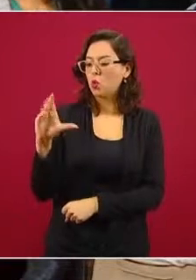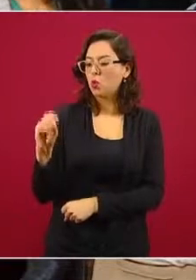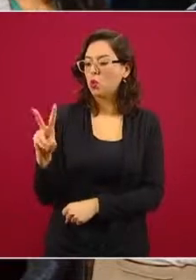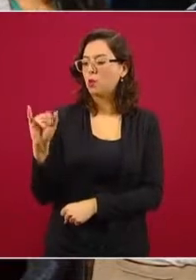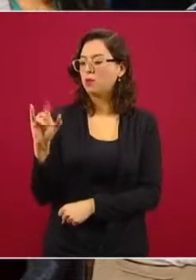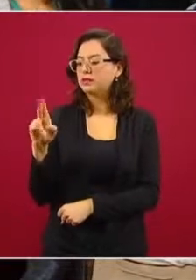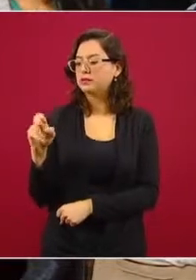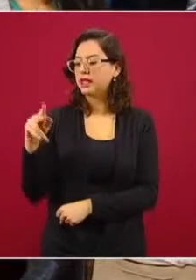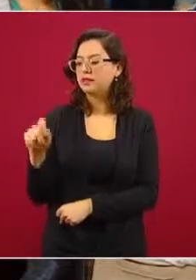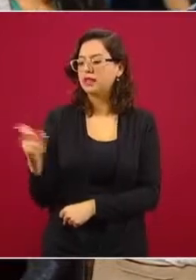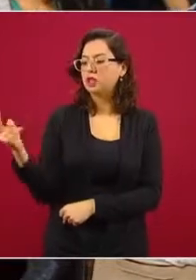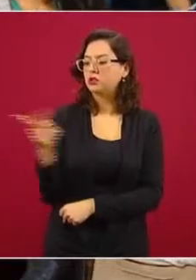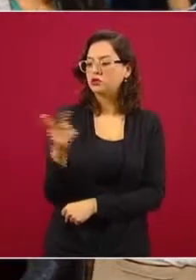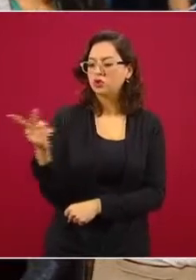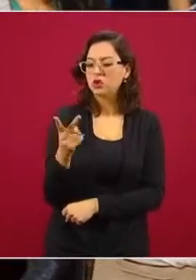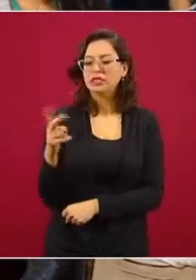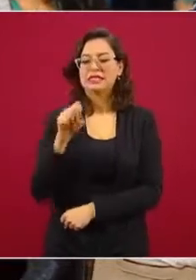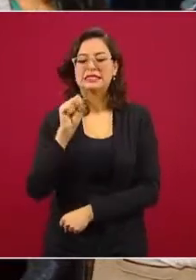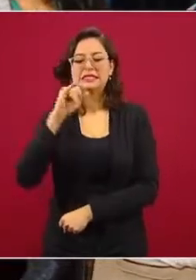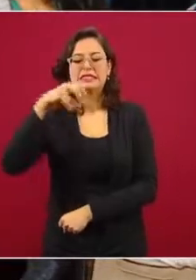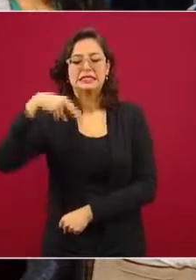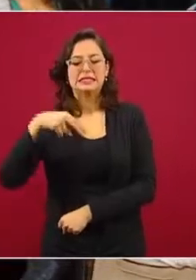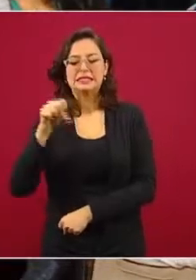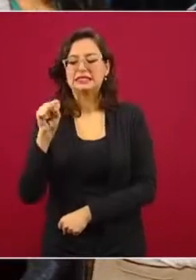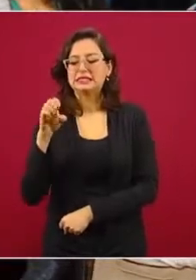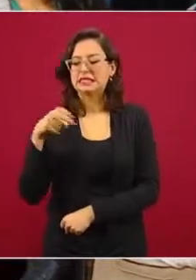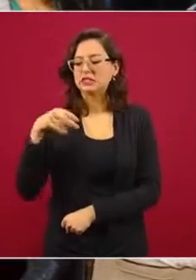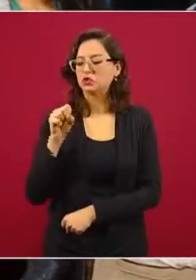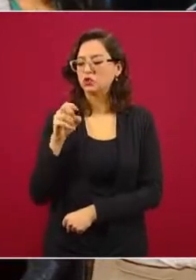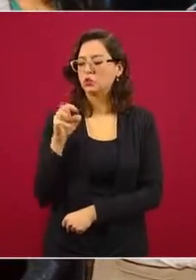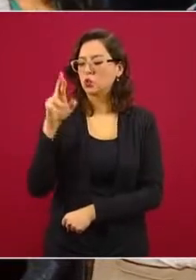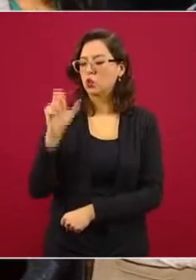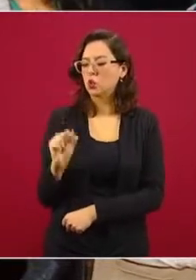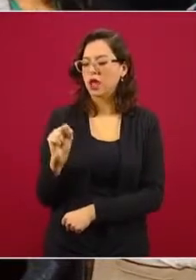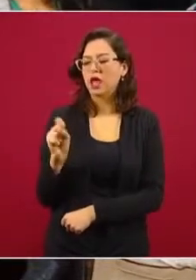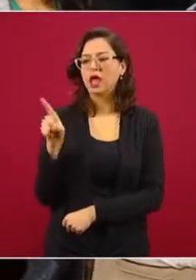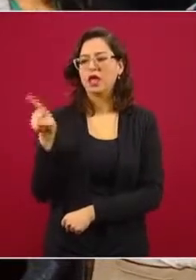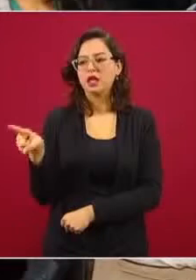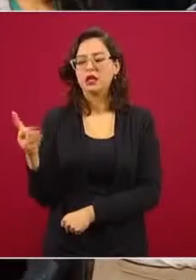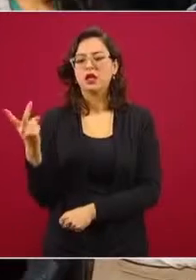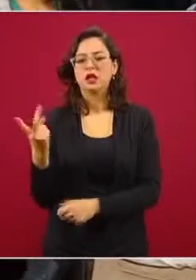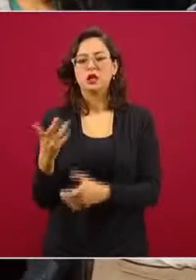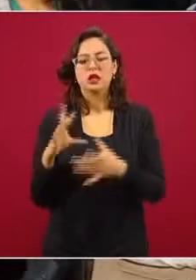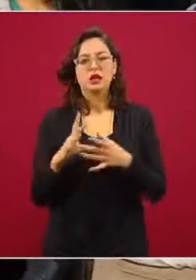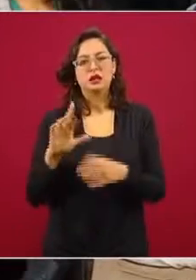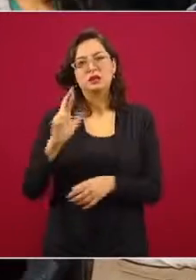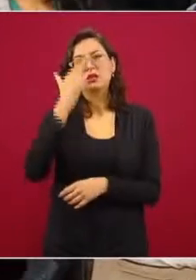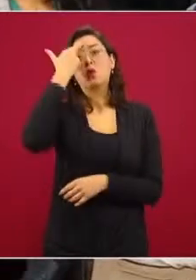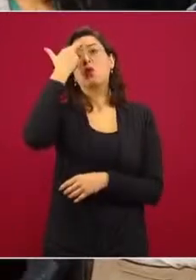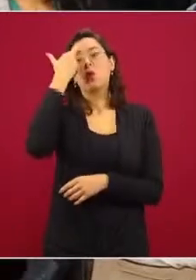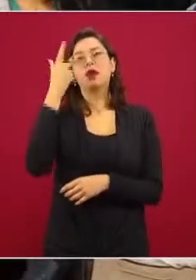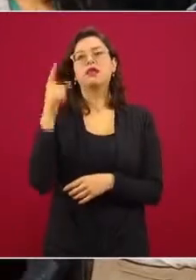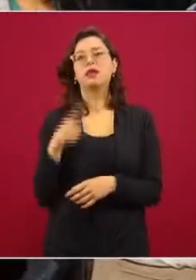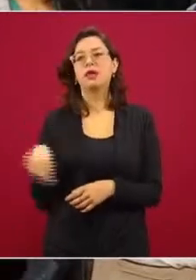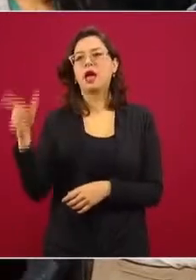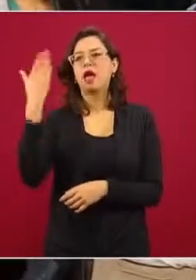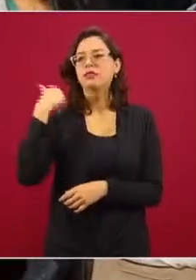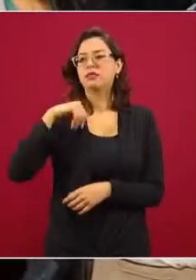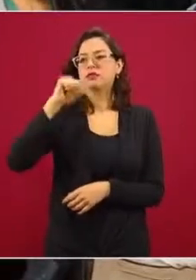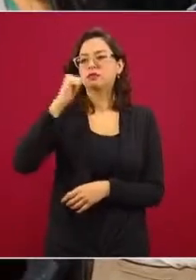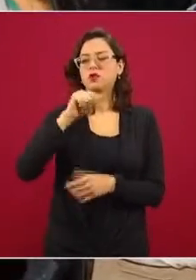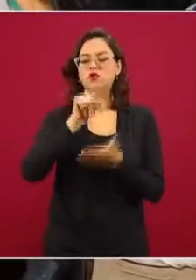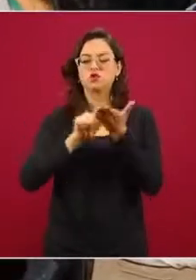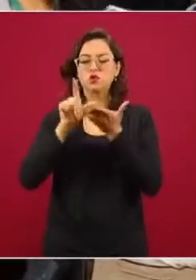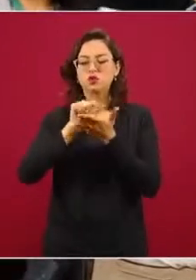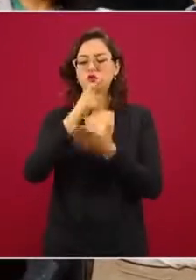investigación, ¿recuerdan que de un Twitter del señor Ciro Gómez Leiva, donde decía que la